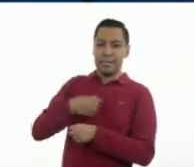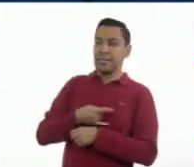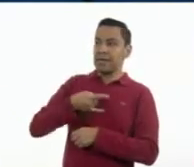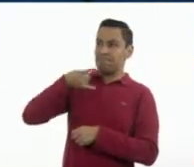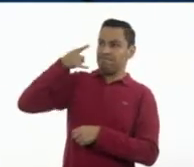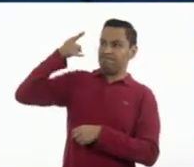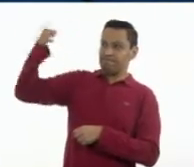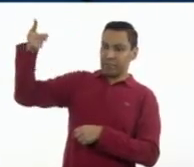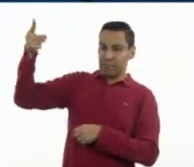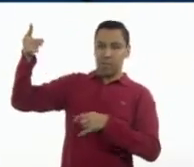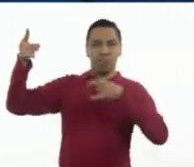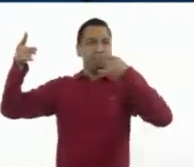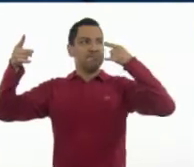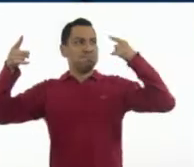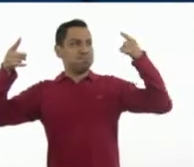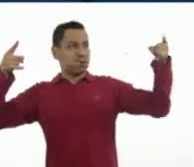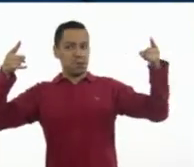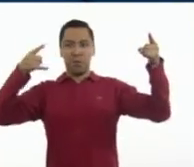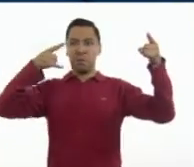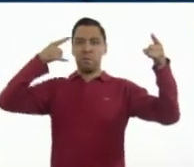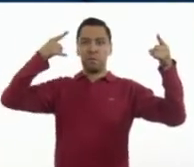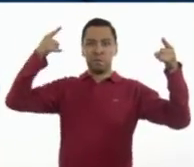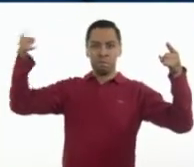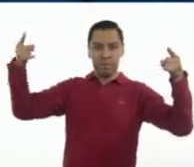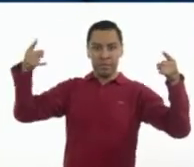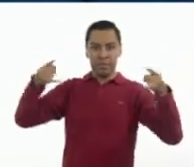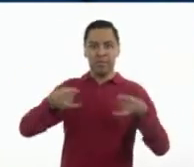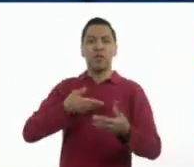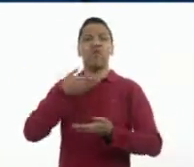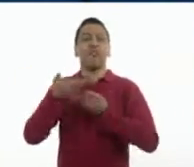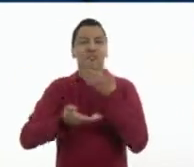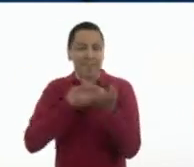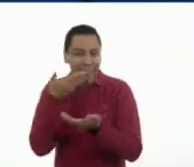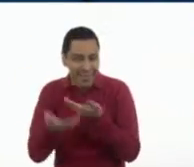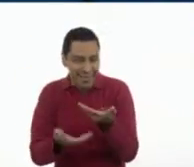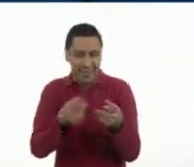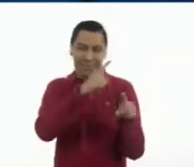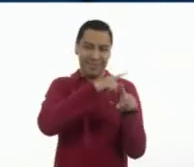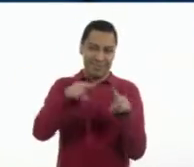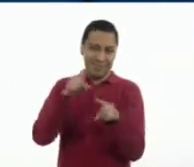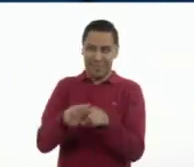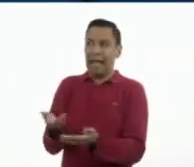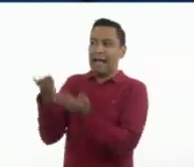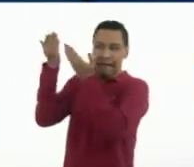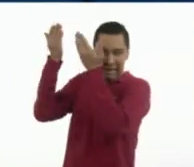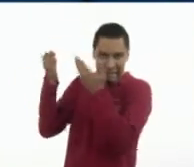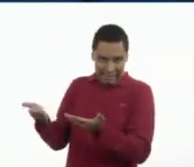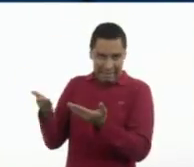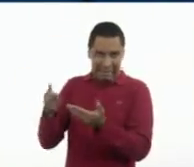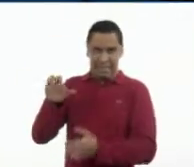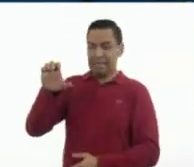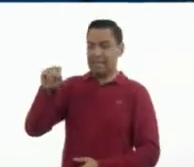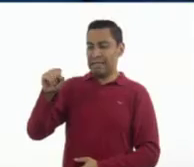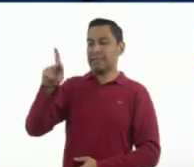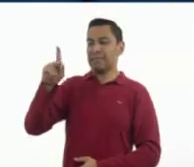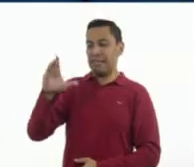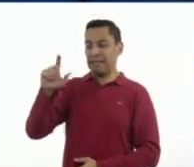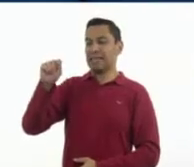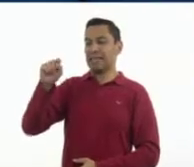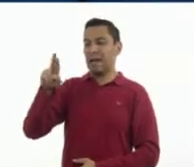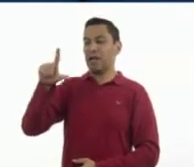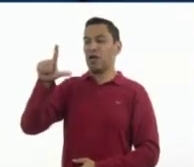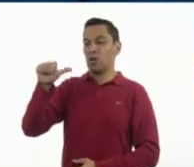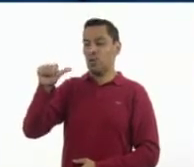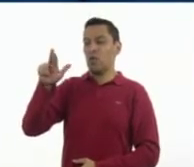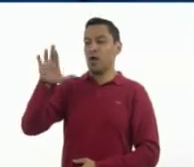anunciar un producto o un servicio. A esas grandes estructuras es a lo que llamamos espectaculares. Generalmente se